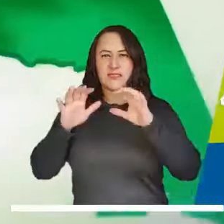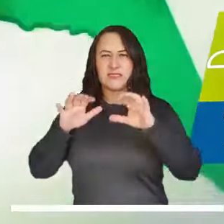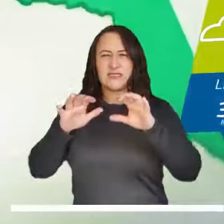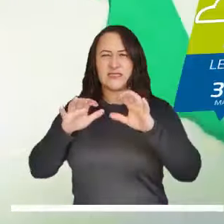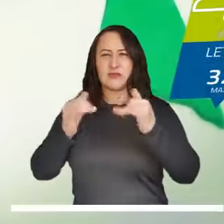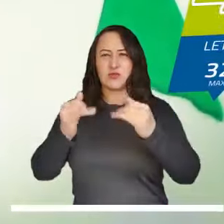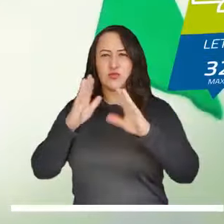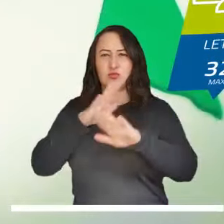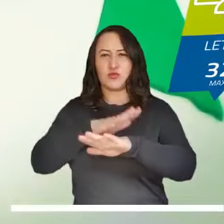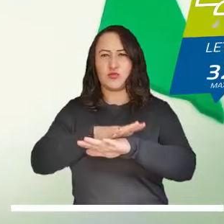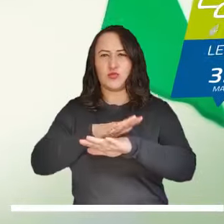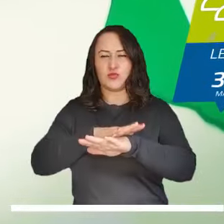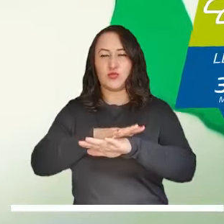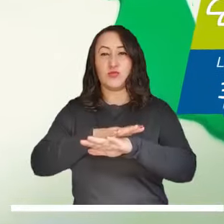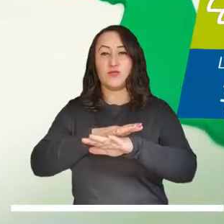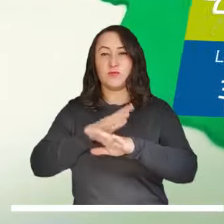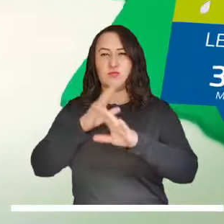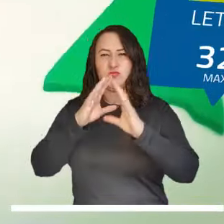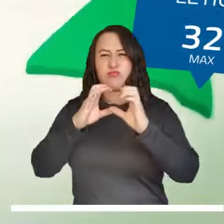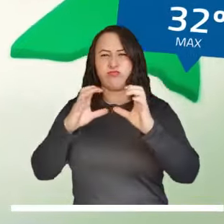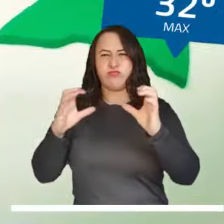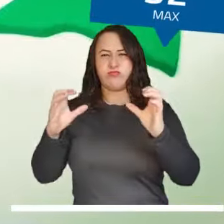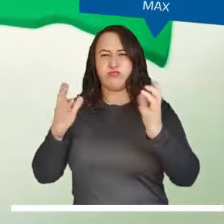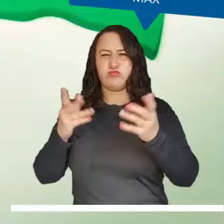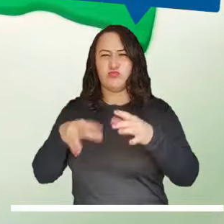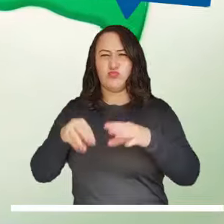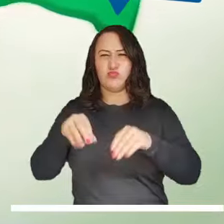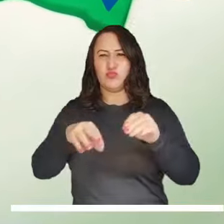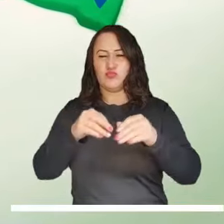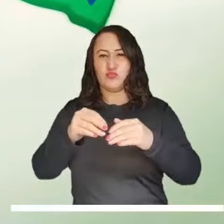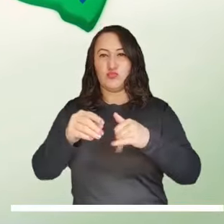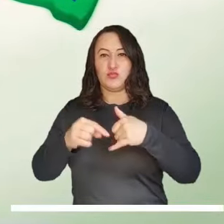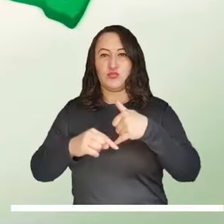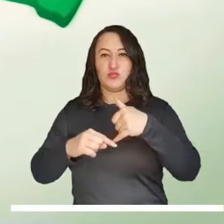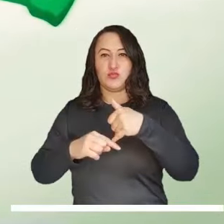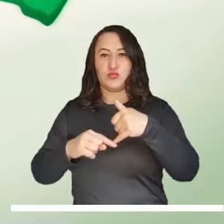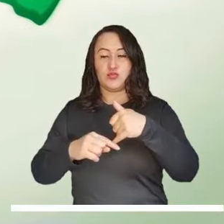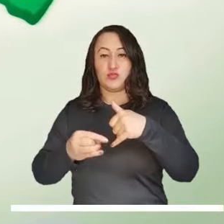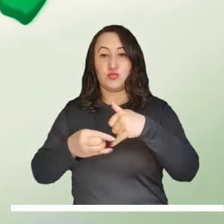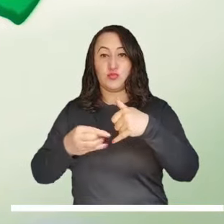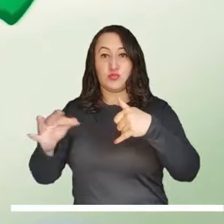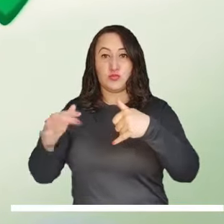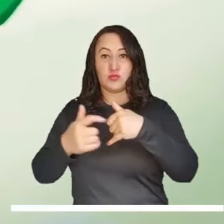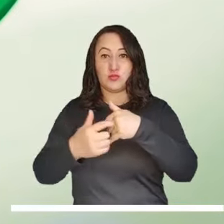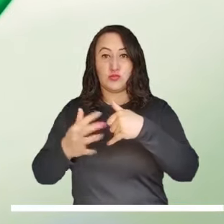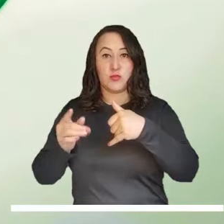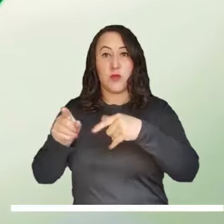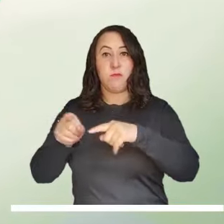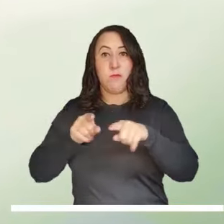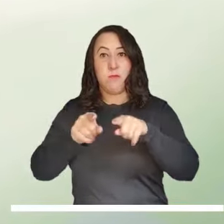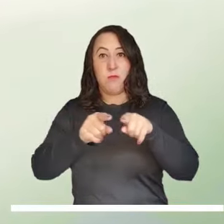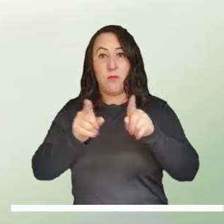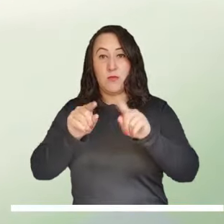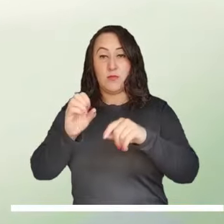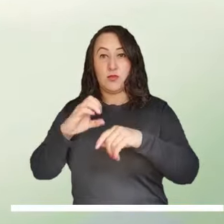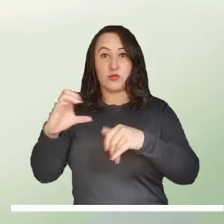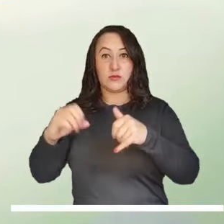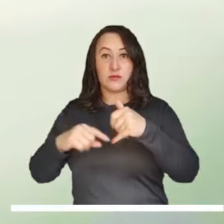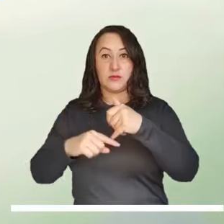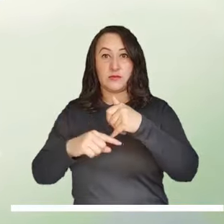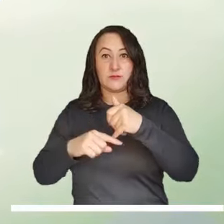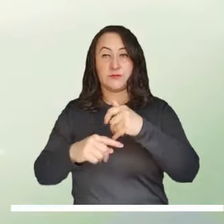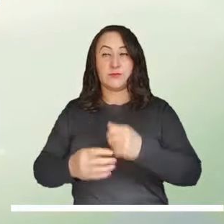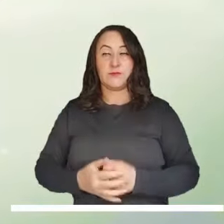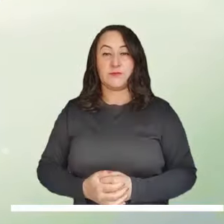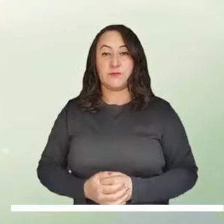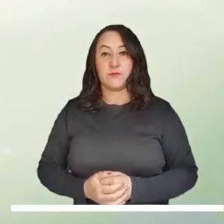Los pronósticos anuncian una tarde gris y con lluvias en el pie de Monte Amazónico, Guainía, zonas dispersas de Guaviare y Occidente